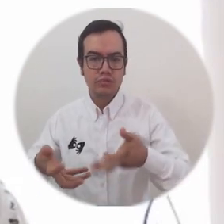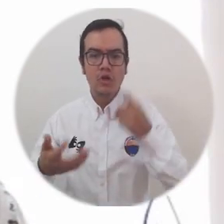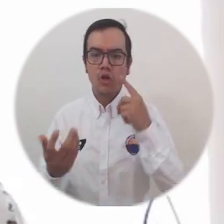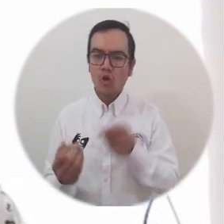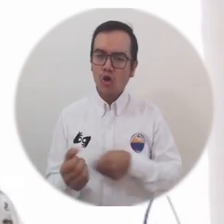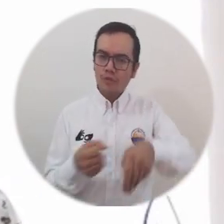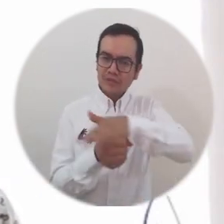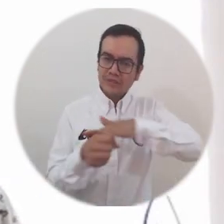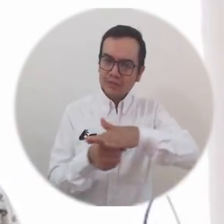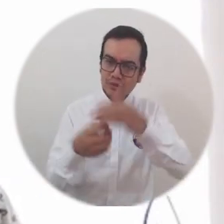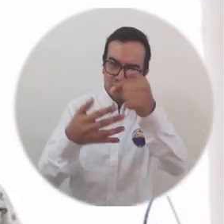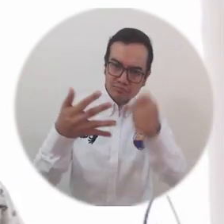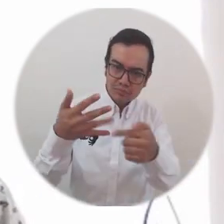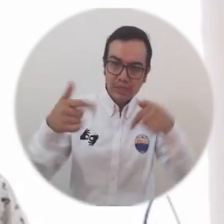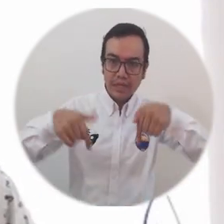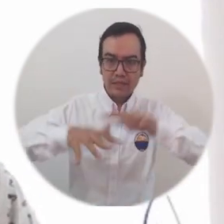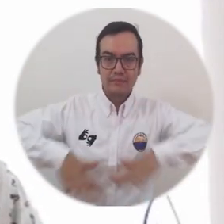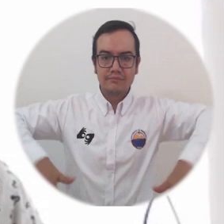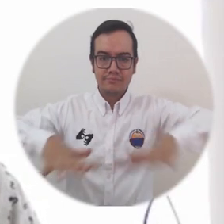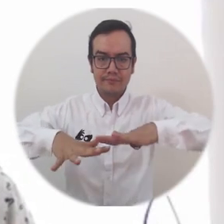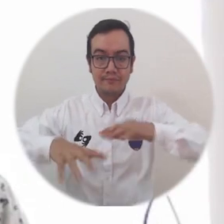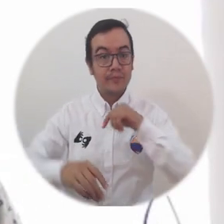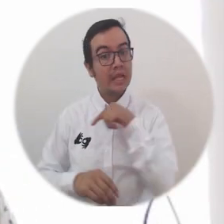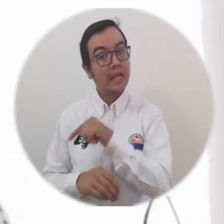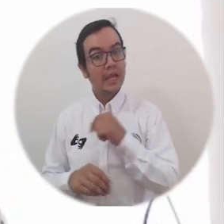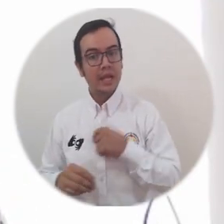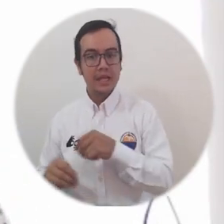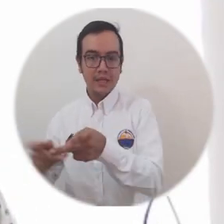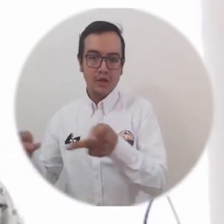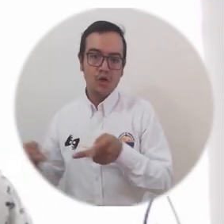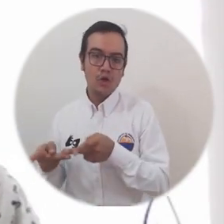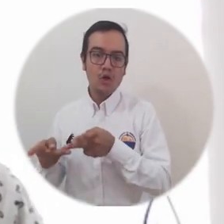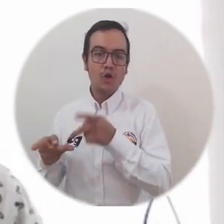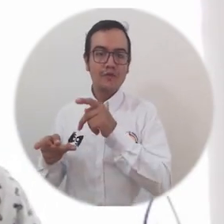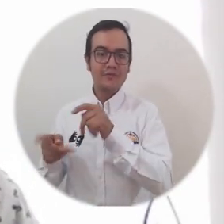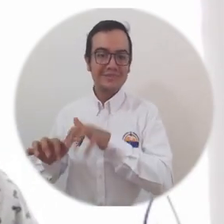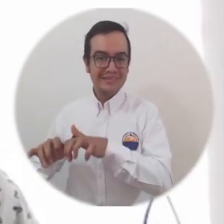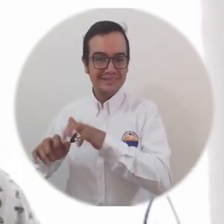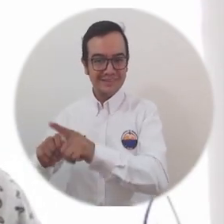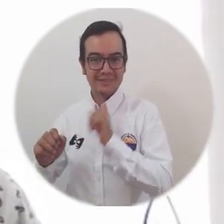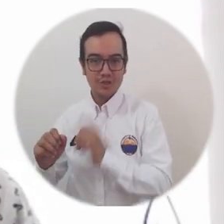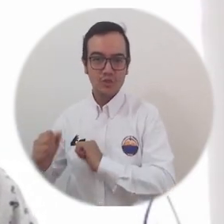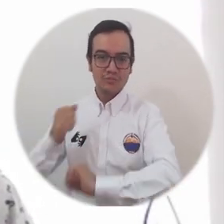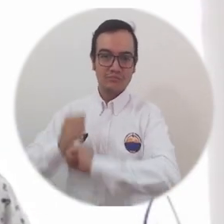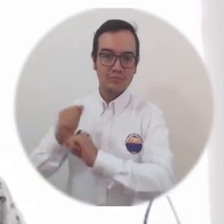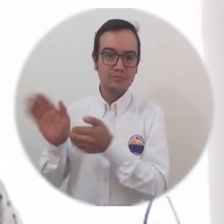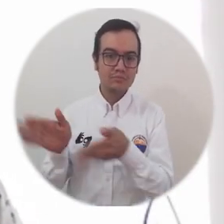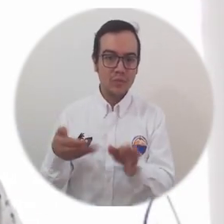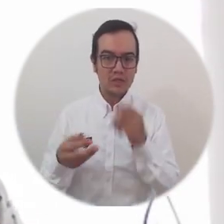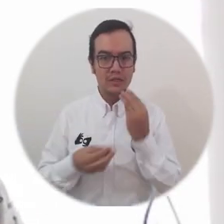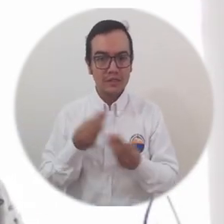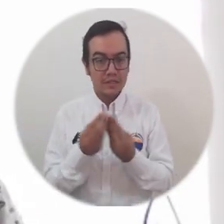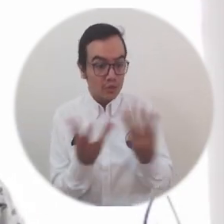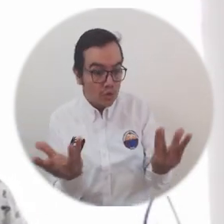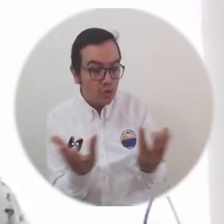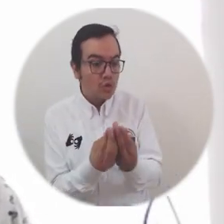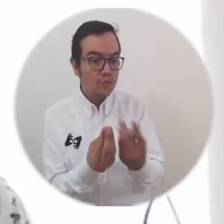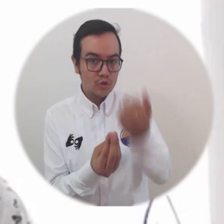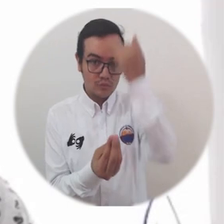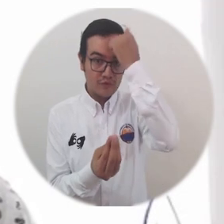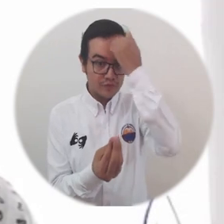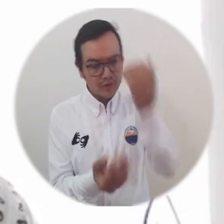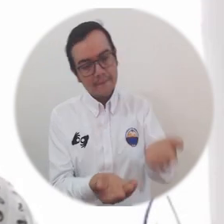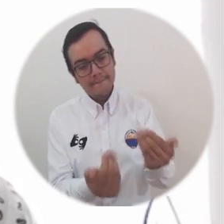territorio la oficina asesora de planeación viene apoyando a grupo de profesores e investigadores para que nos